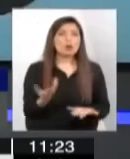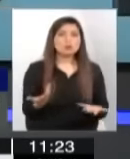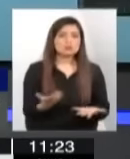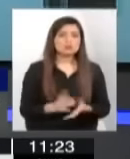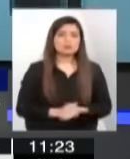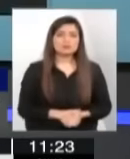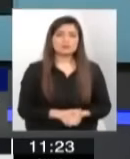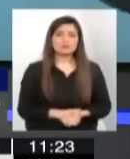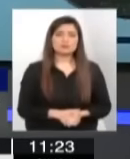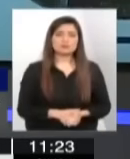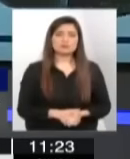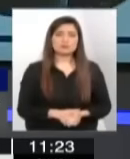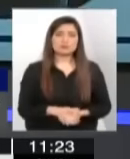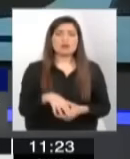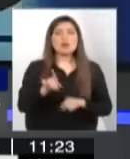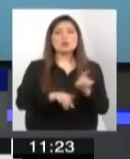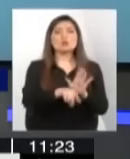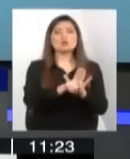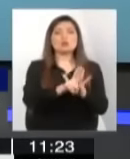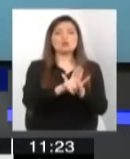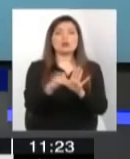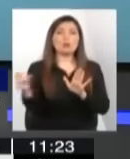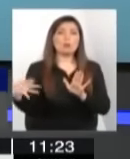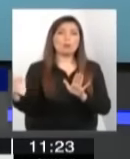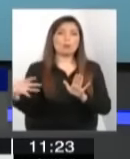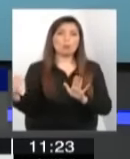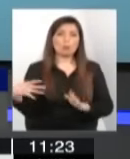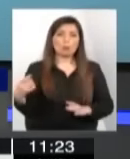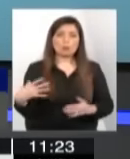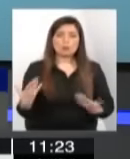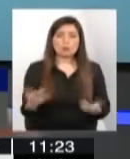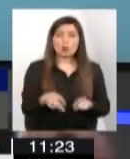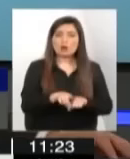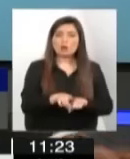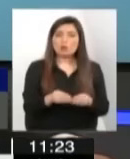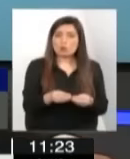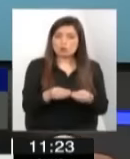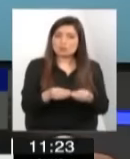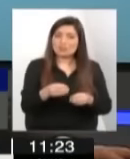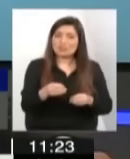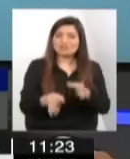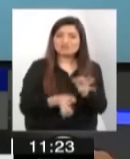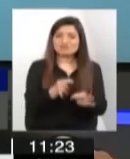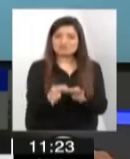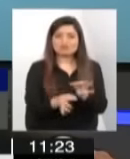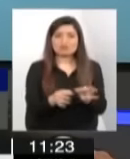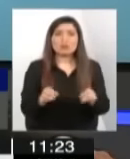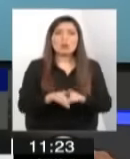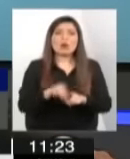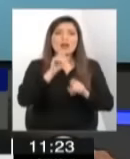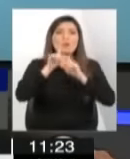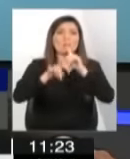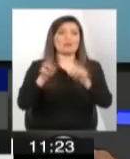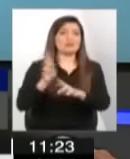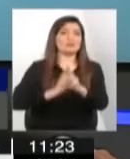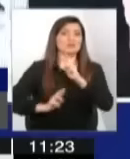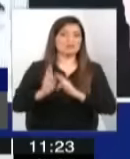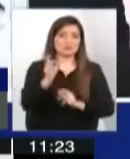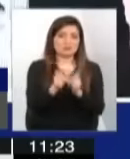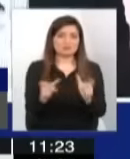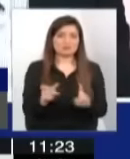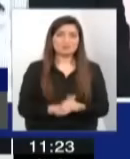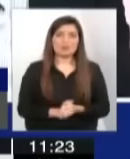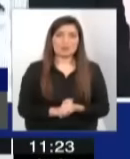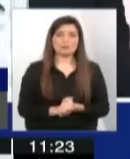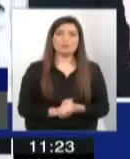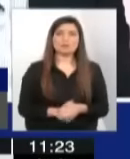llegando. La verdad que Twitter con mucho contenido, igual que la encuesta. Claudio Iáñez, que está en cámara con nosotros, se